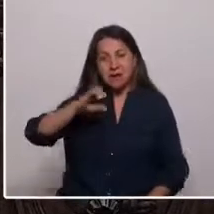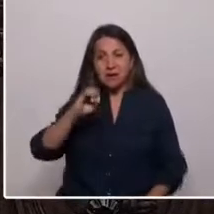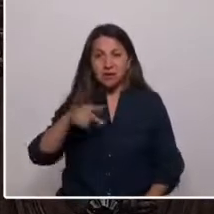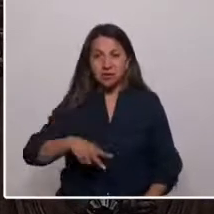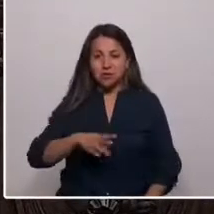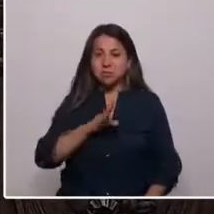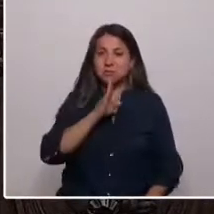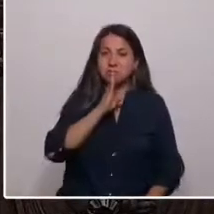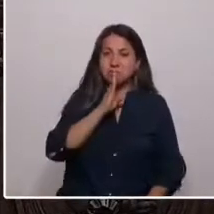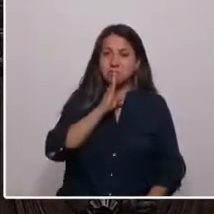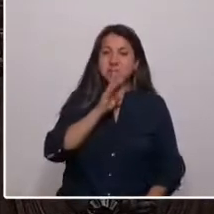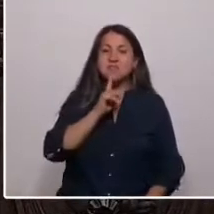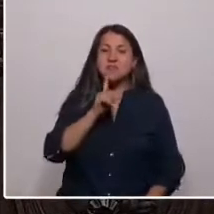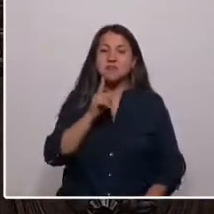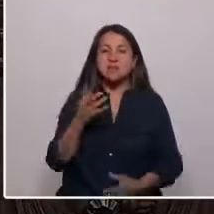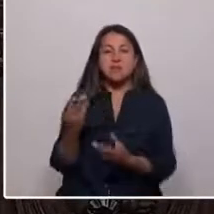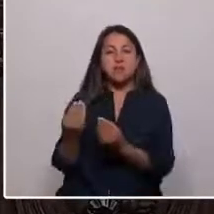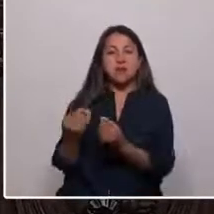cobardes a los hombres.